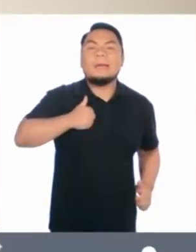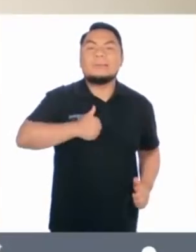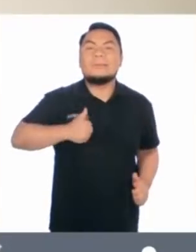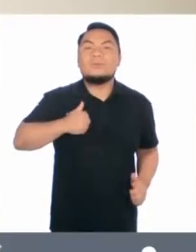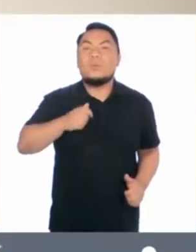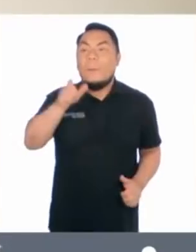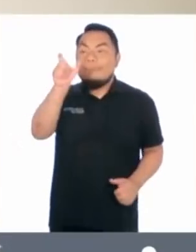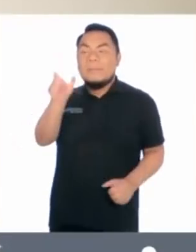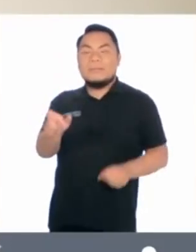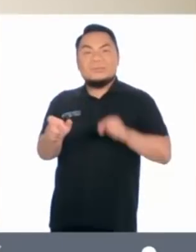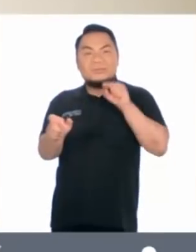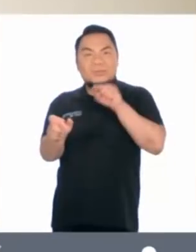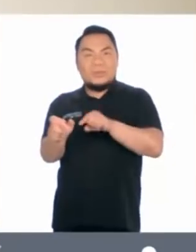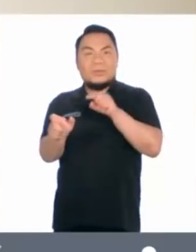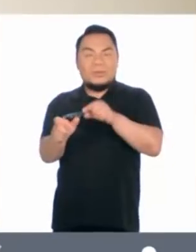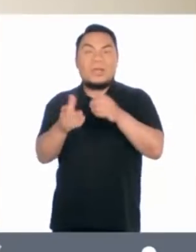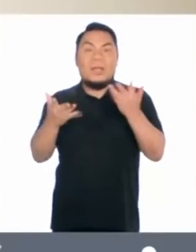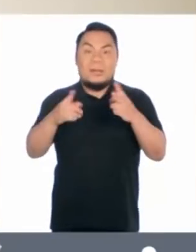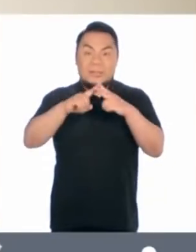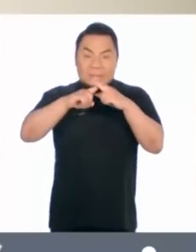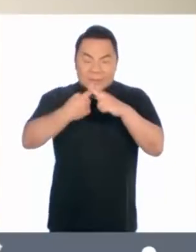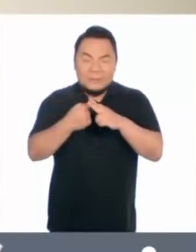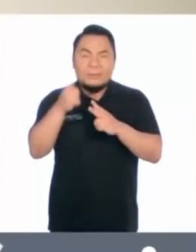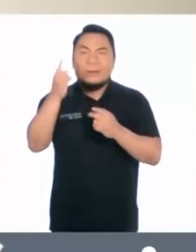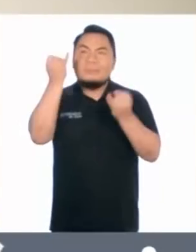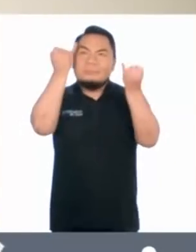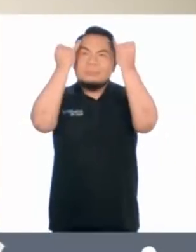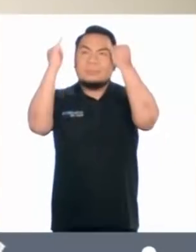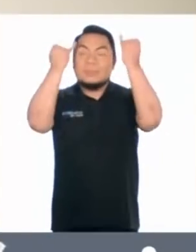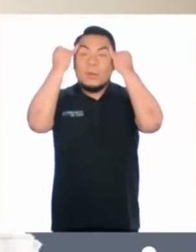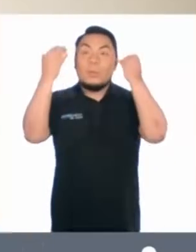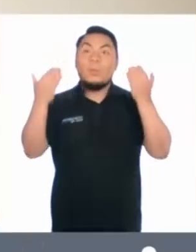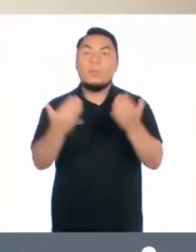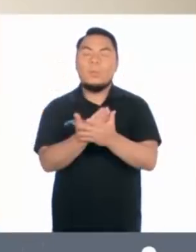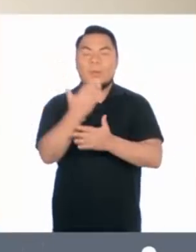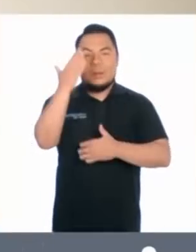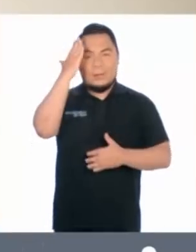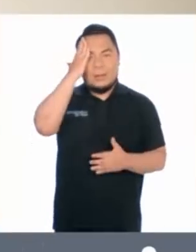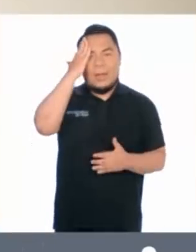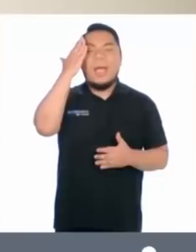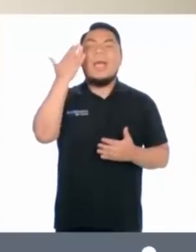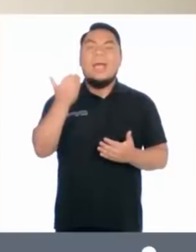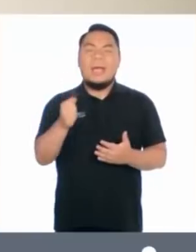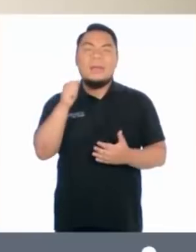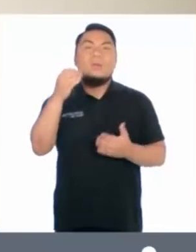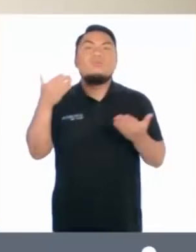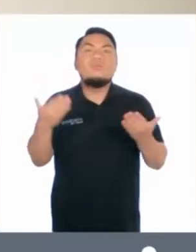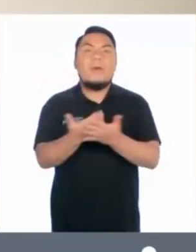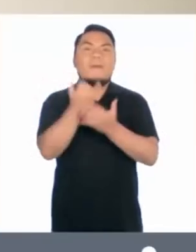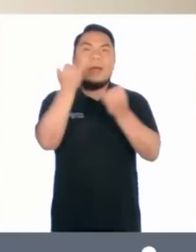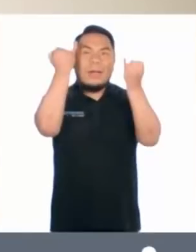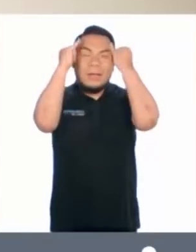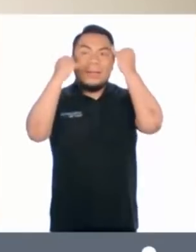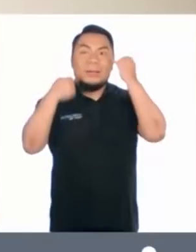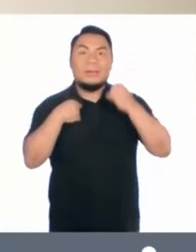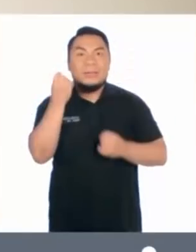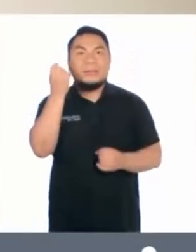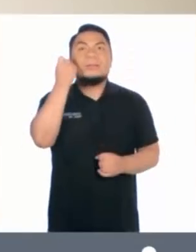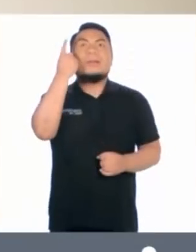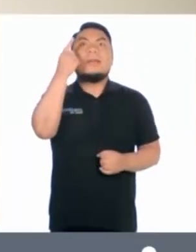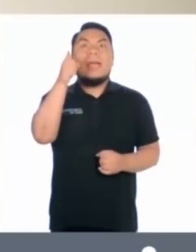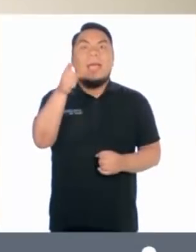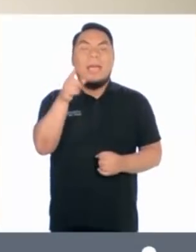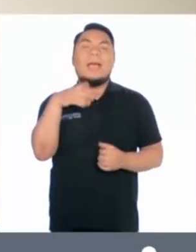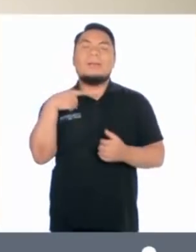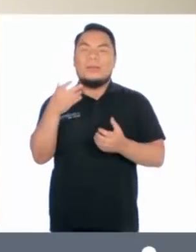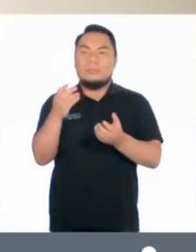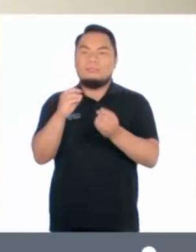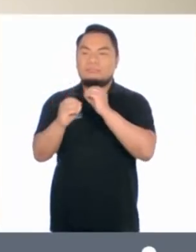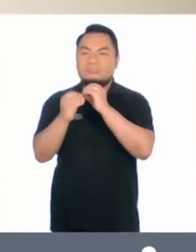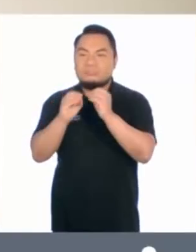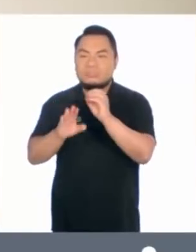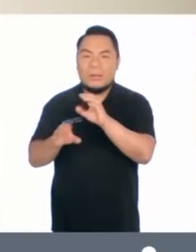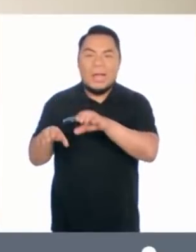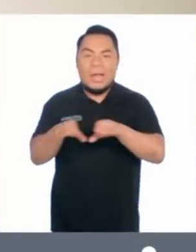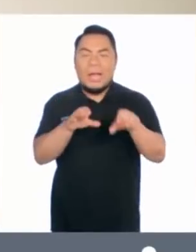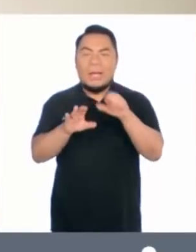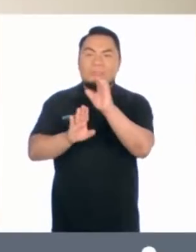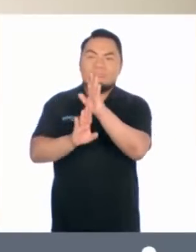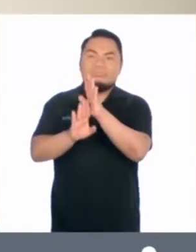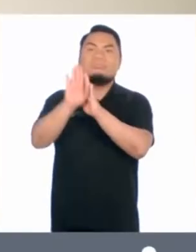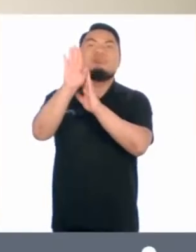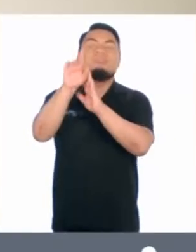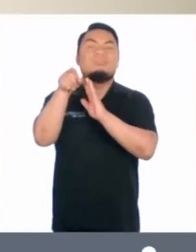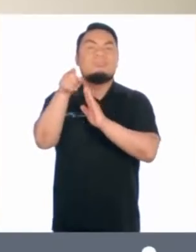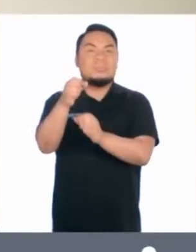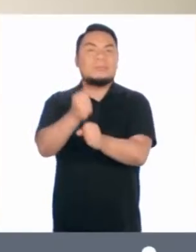actitud y actitud de una persona al iniciar un proyecto nuevo a partir de nuevas ideas y oportunidades que identifiquen su entorno.